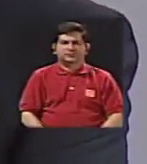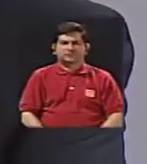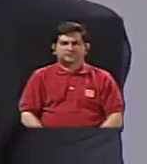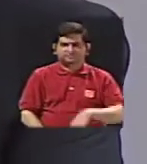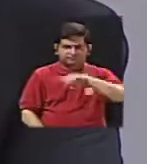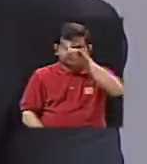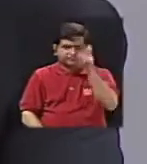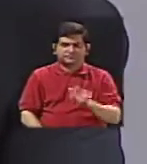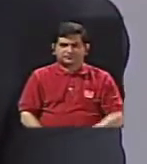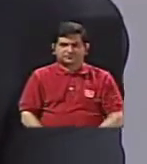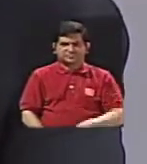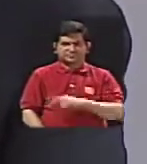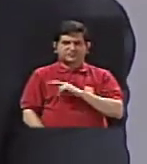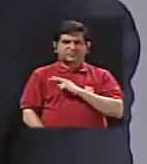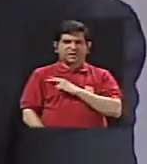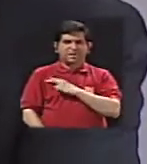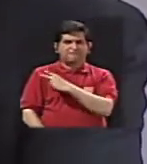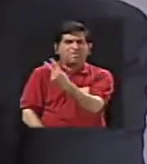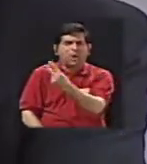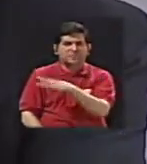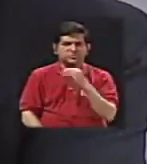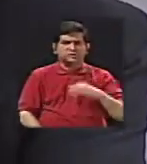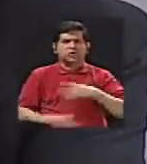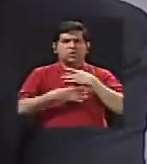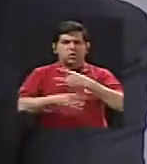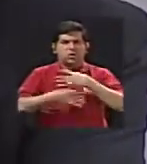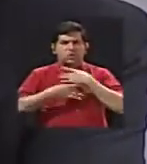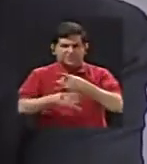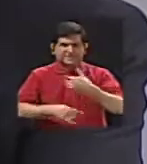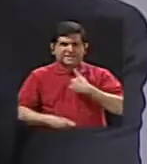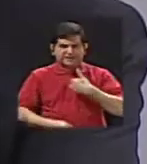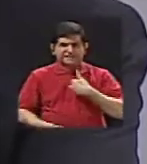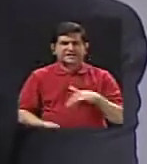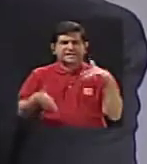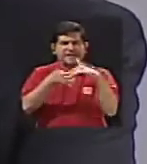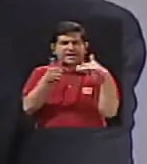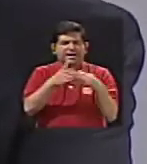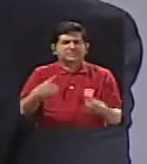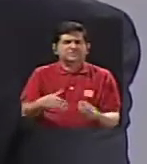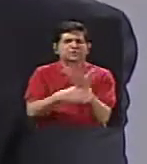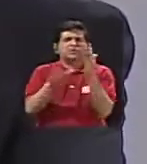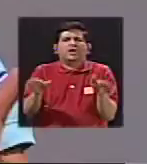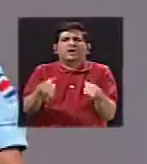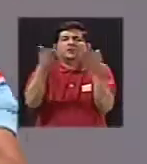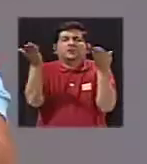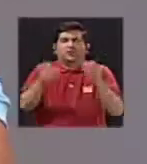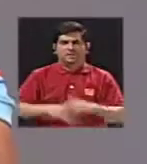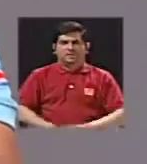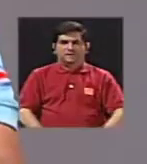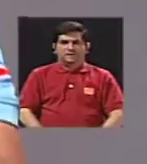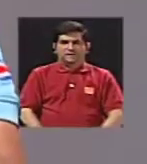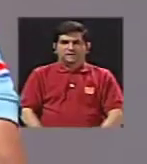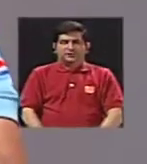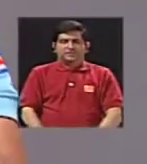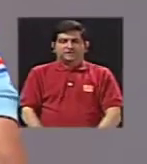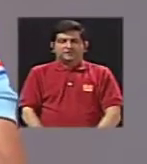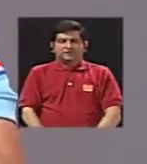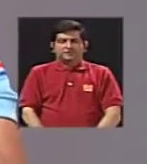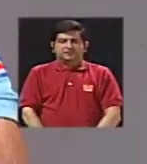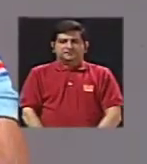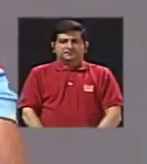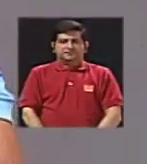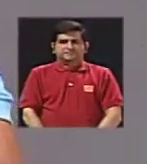vocación o el interés de dedicarse al estudio de los volcanes? Pues, bueno, eso es,